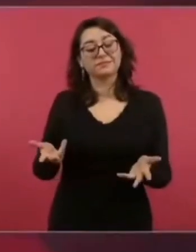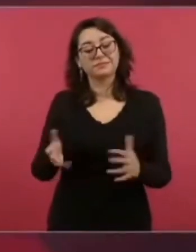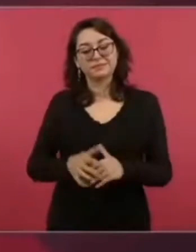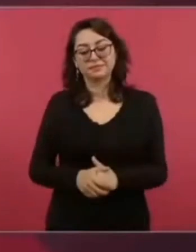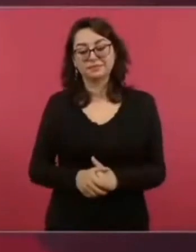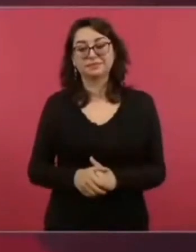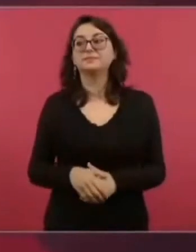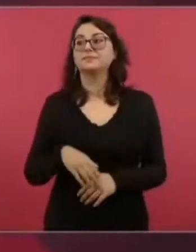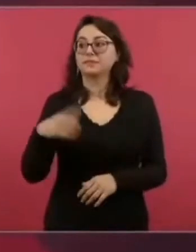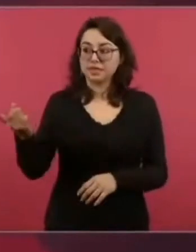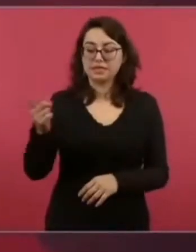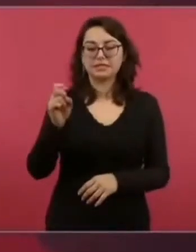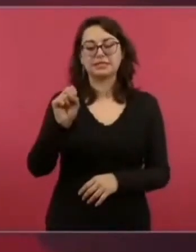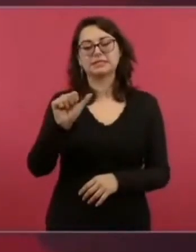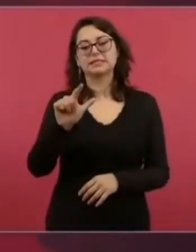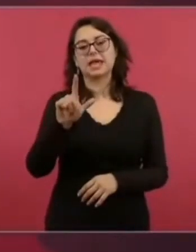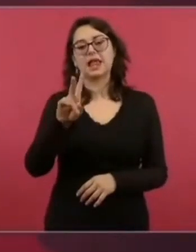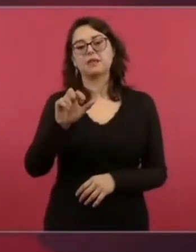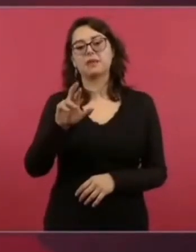gran dirigente.